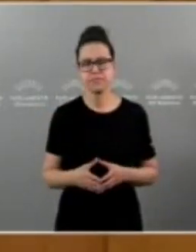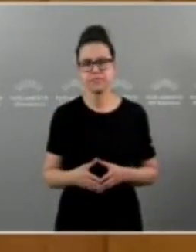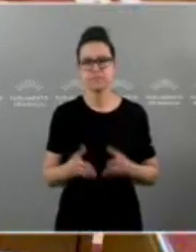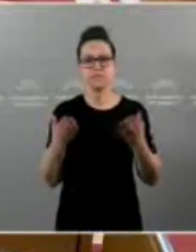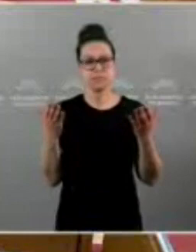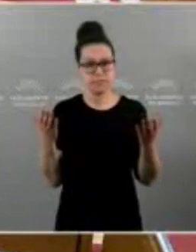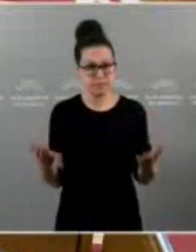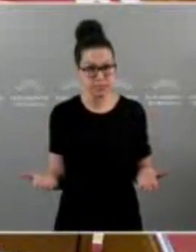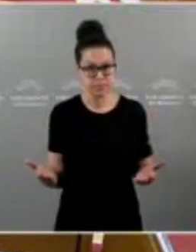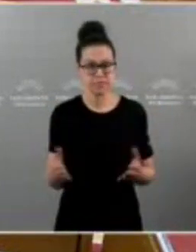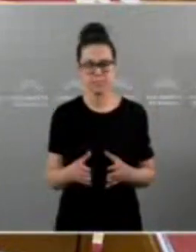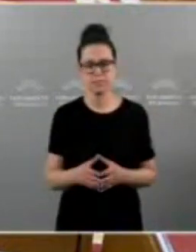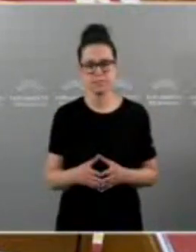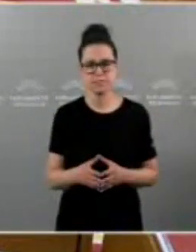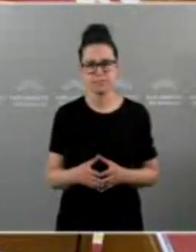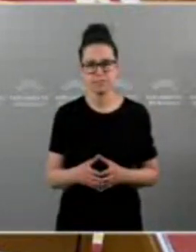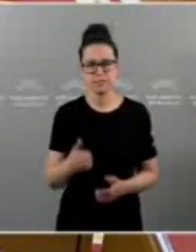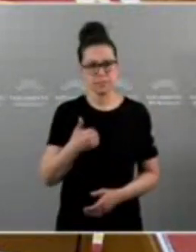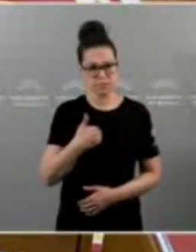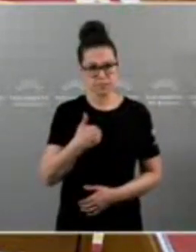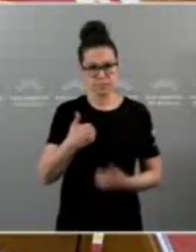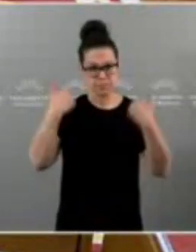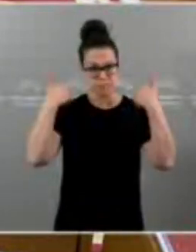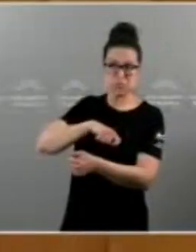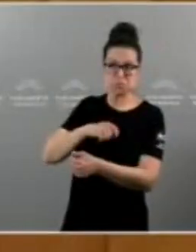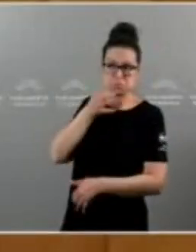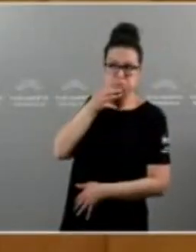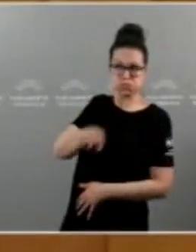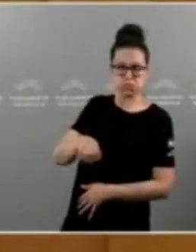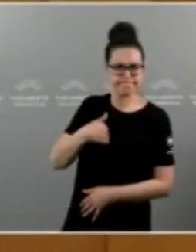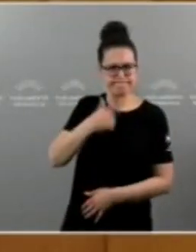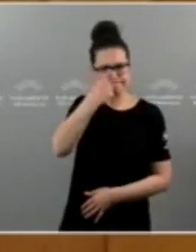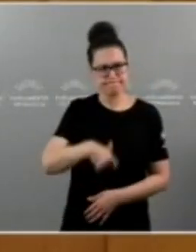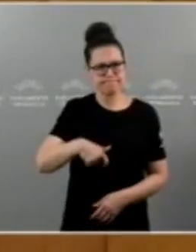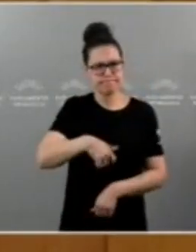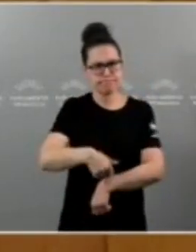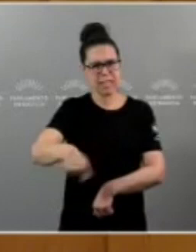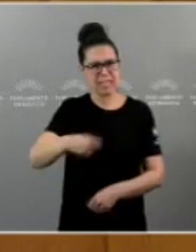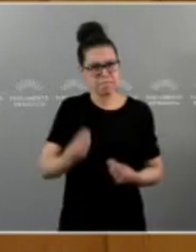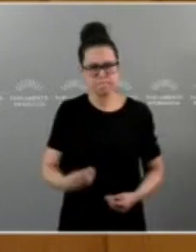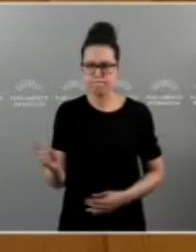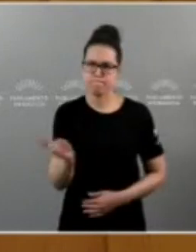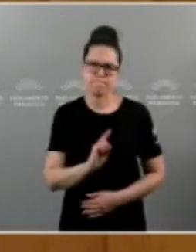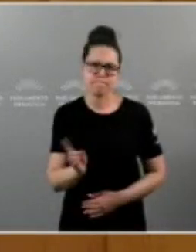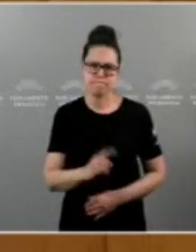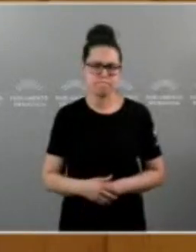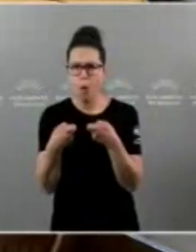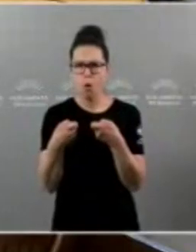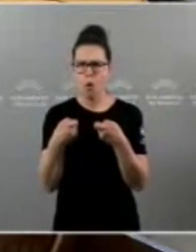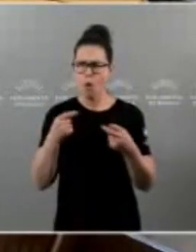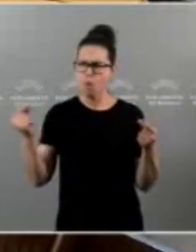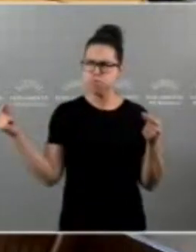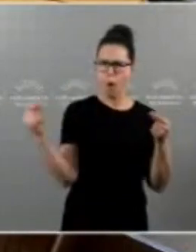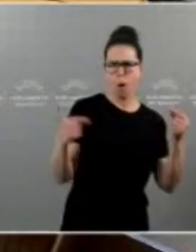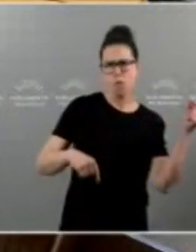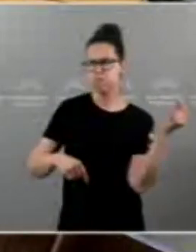de presidencia para coordinar, dixo, a defensa da legislación galega en tú estado. Neste sentido, aproveitou a tribuna para lanzar críticas ao goberno central ao